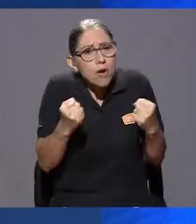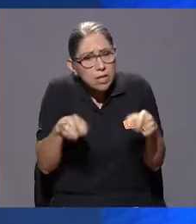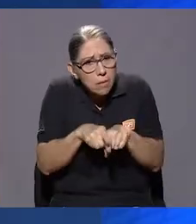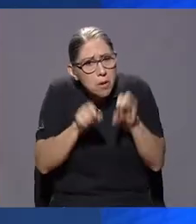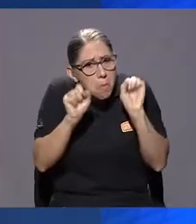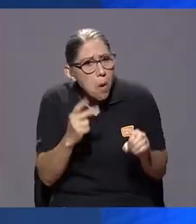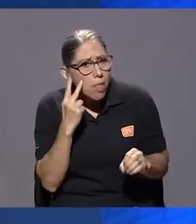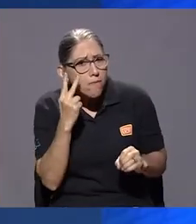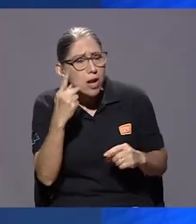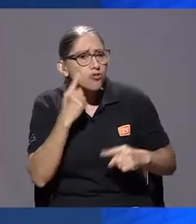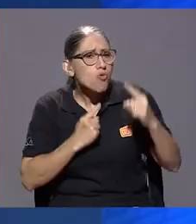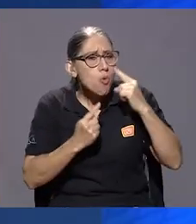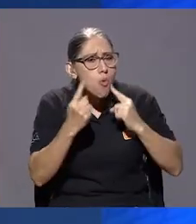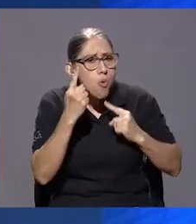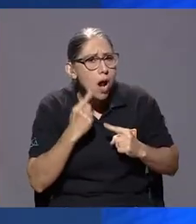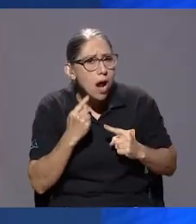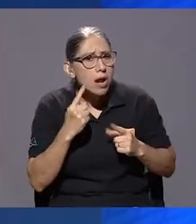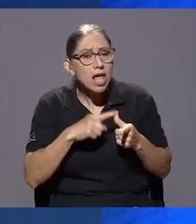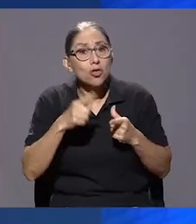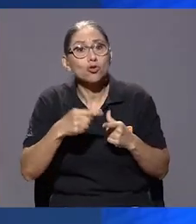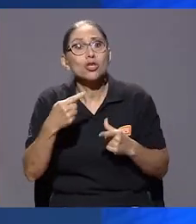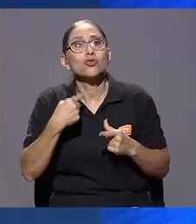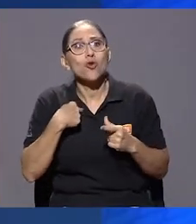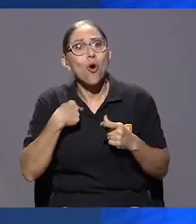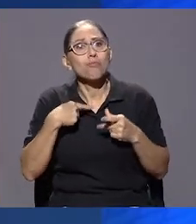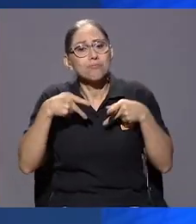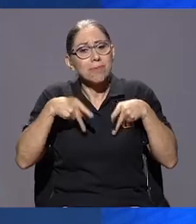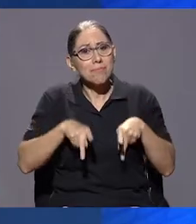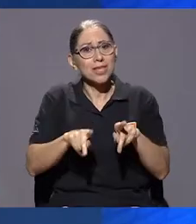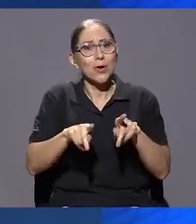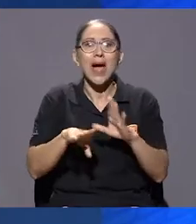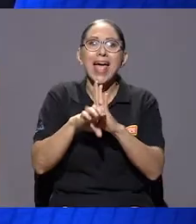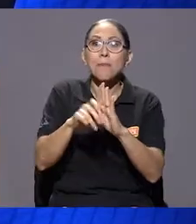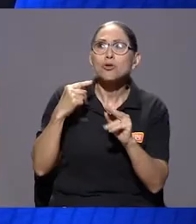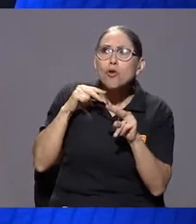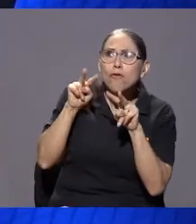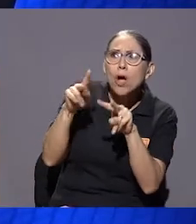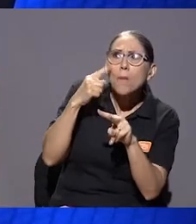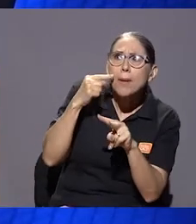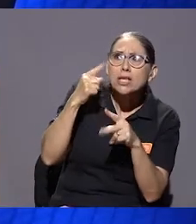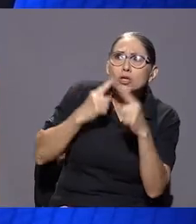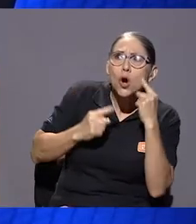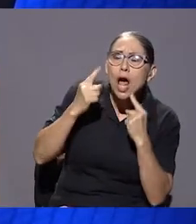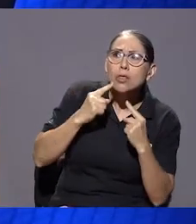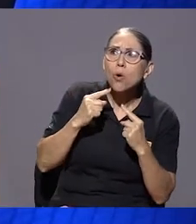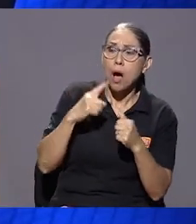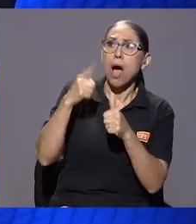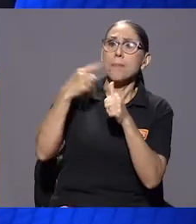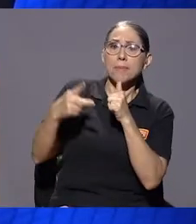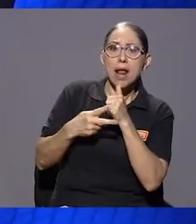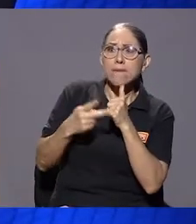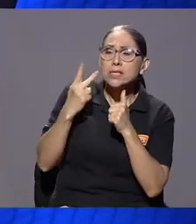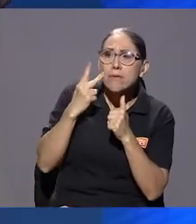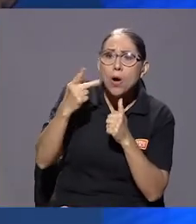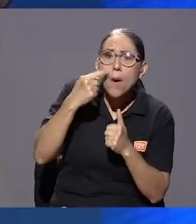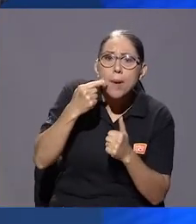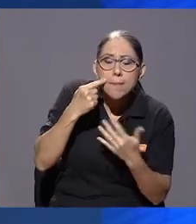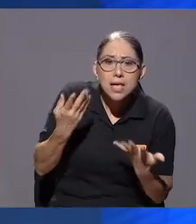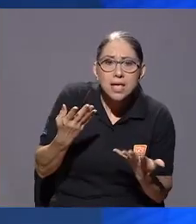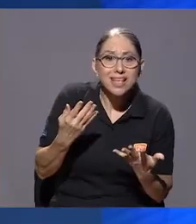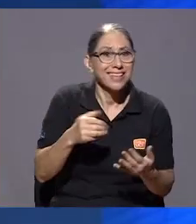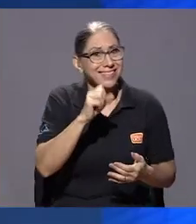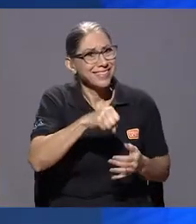Porque entonces yo me lo permito. Porque yo digo, mira, la primera vez que llego a papi llorando. Bueno, es muy común escuchar eso. Nunca había visto,